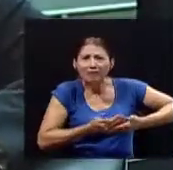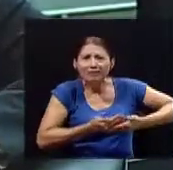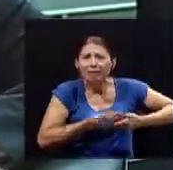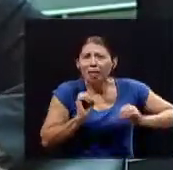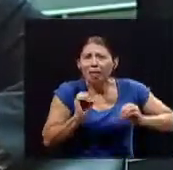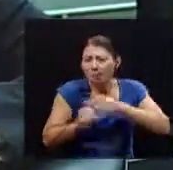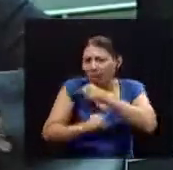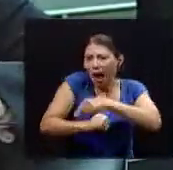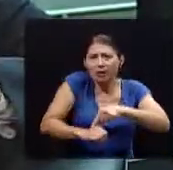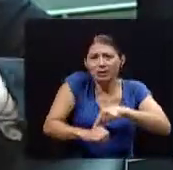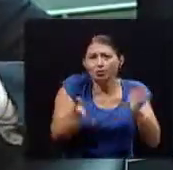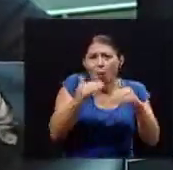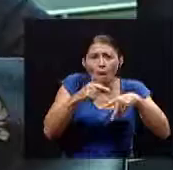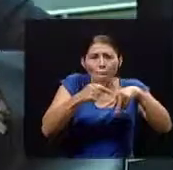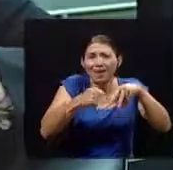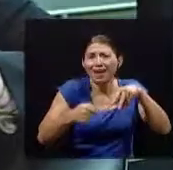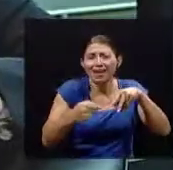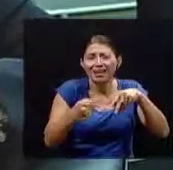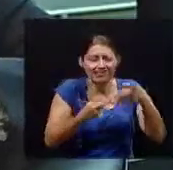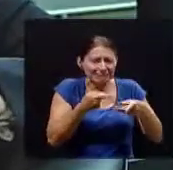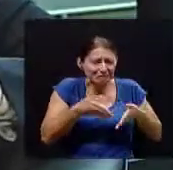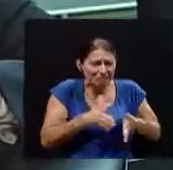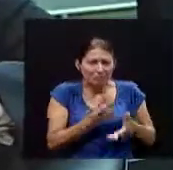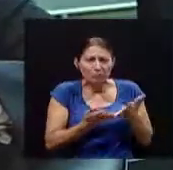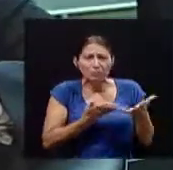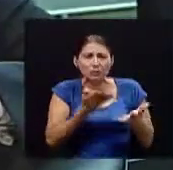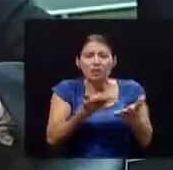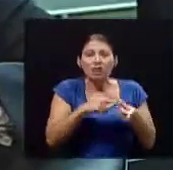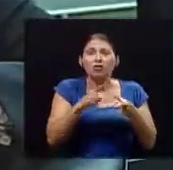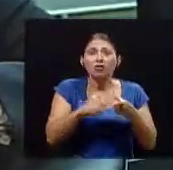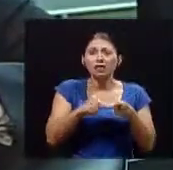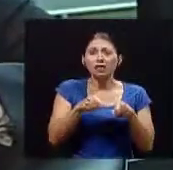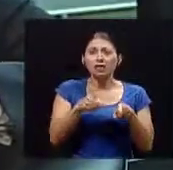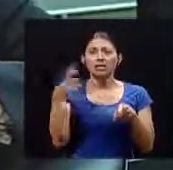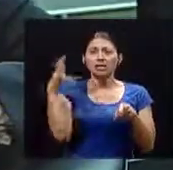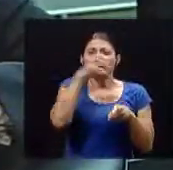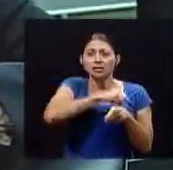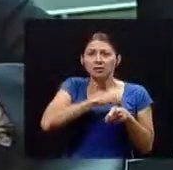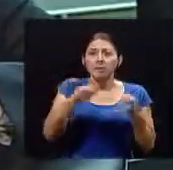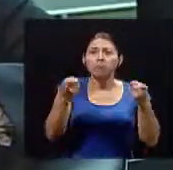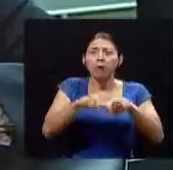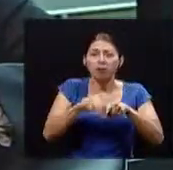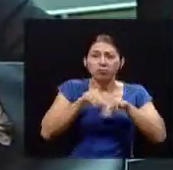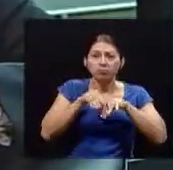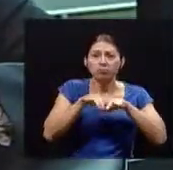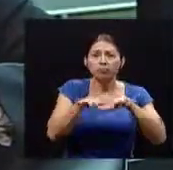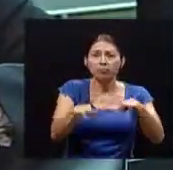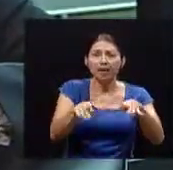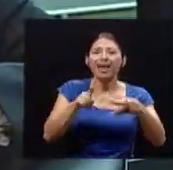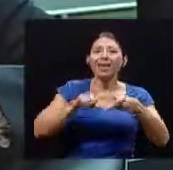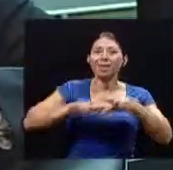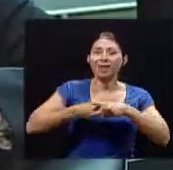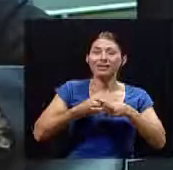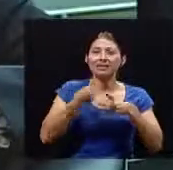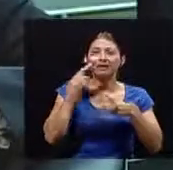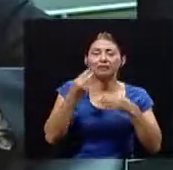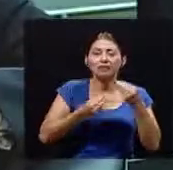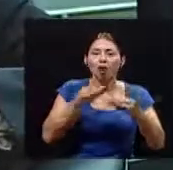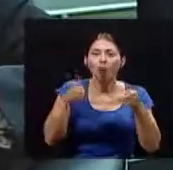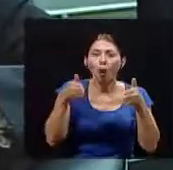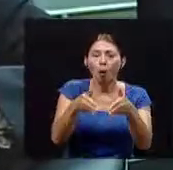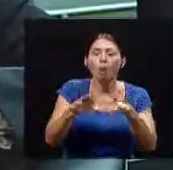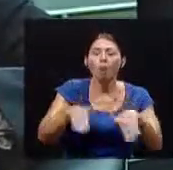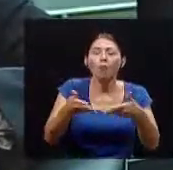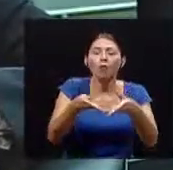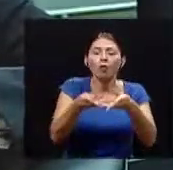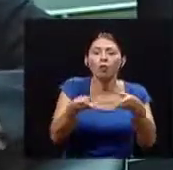había que intervenir y entonces ahí empieza toda una historia de cómo se van dando diferentes niveles de intervención casi que década a década